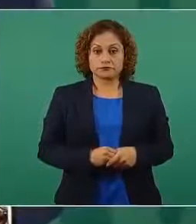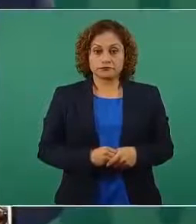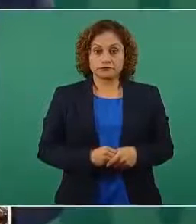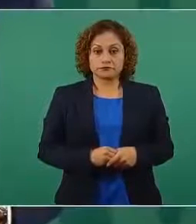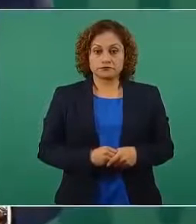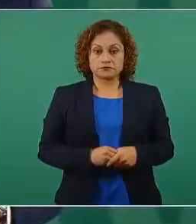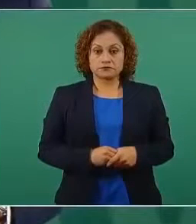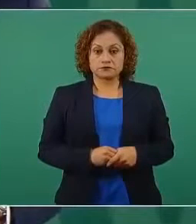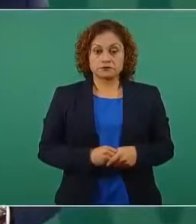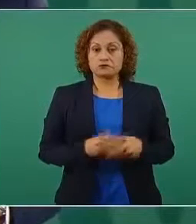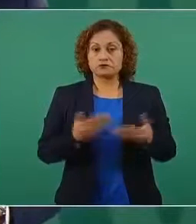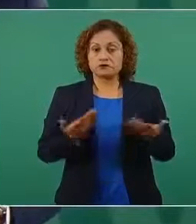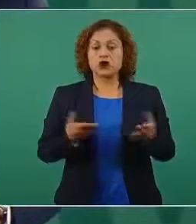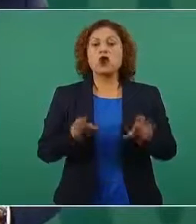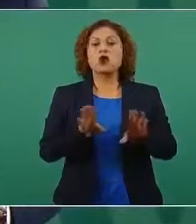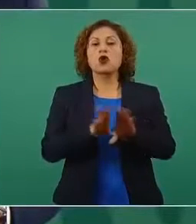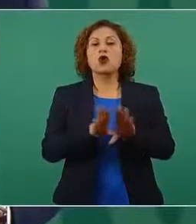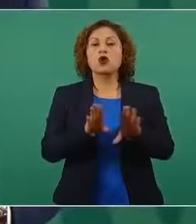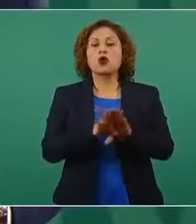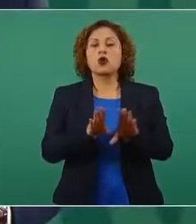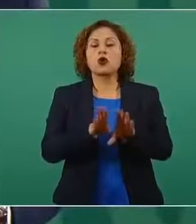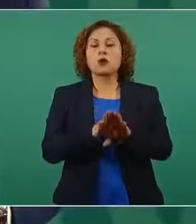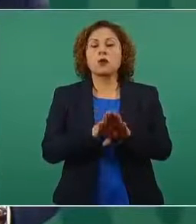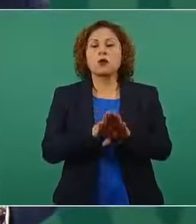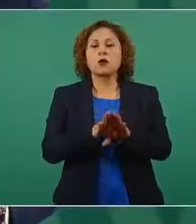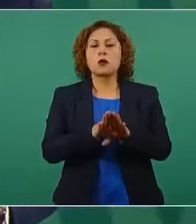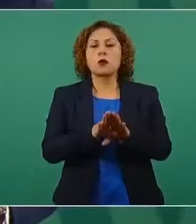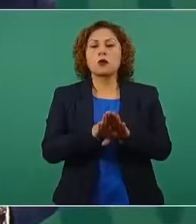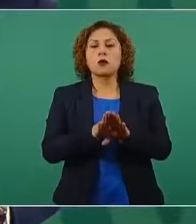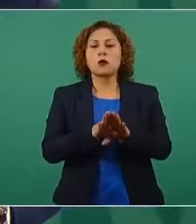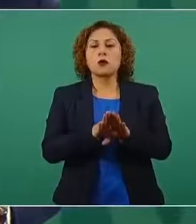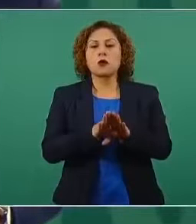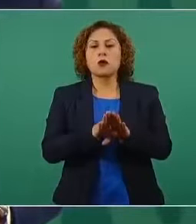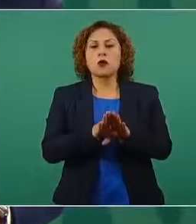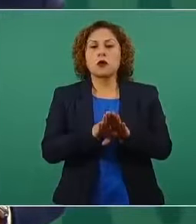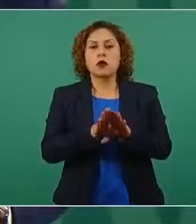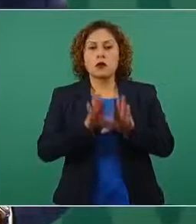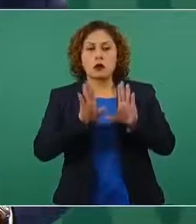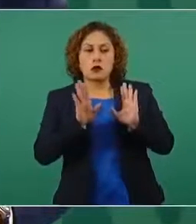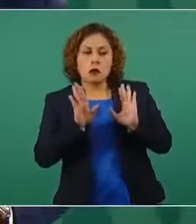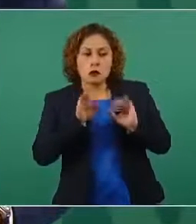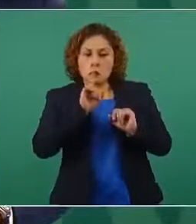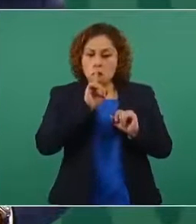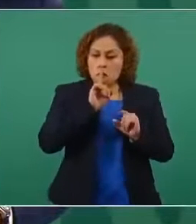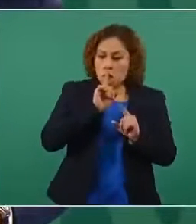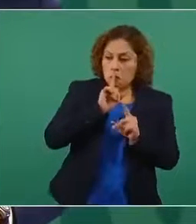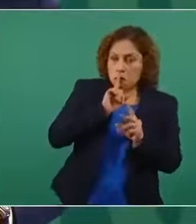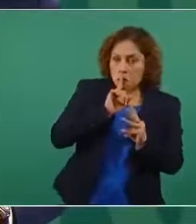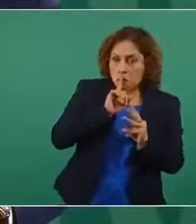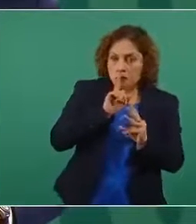vacíos y se tiene que aplicar la ley,